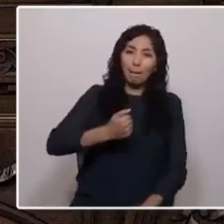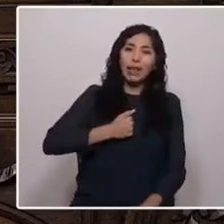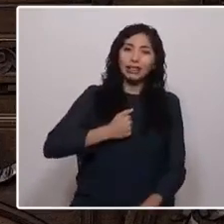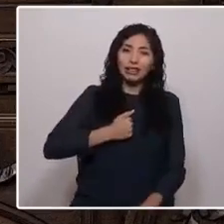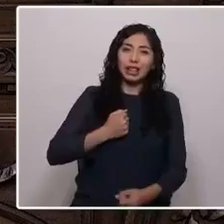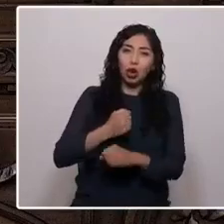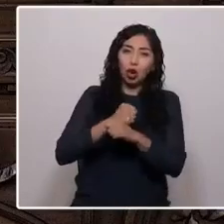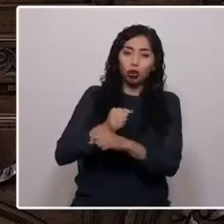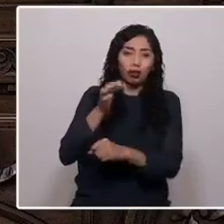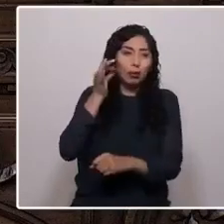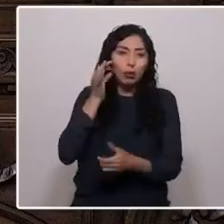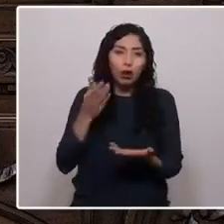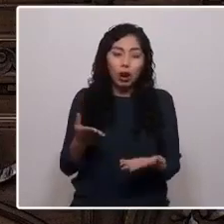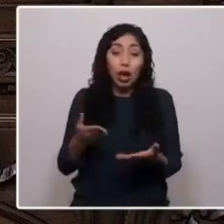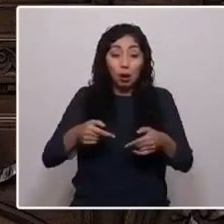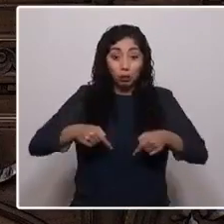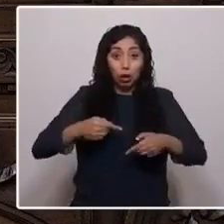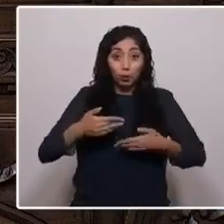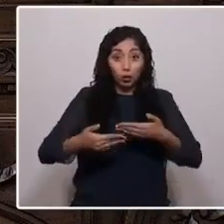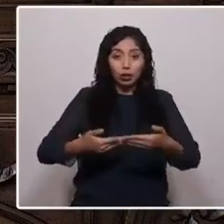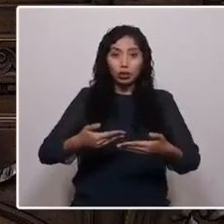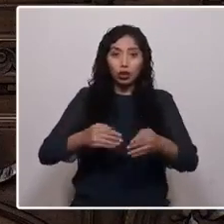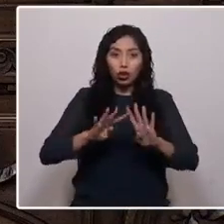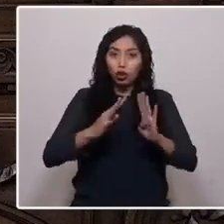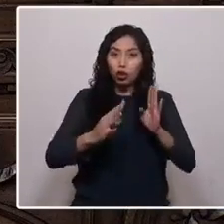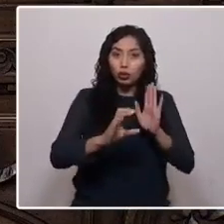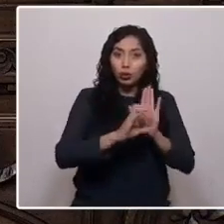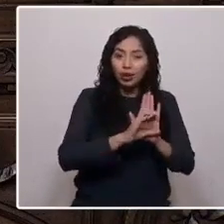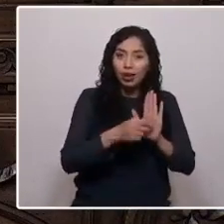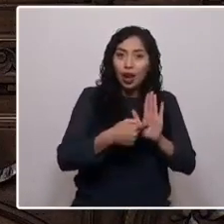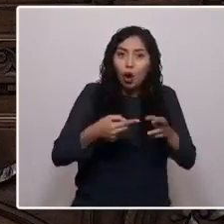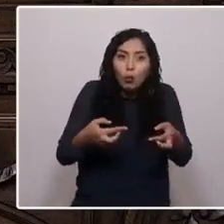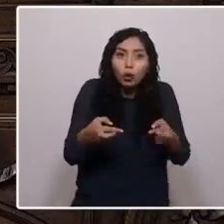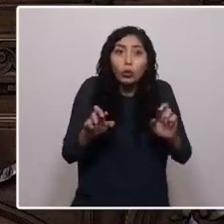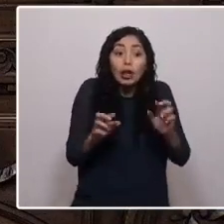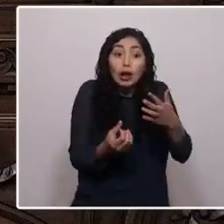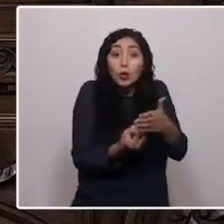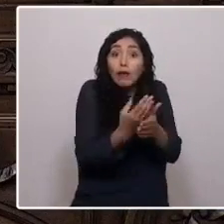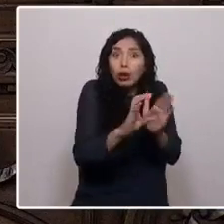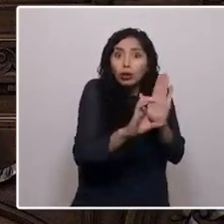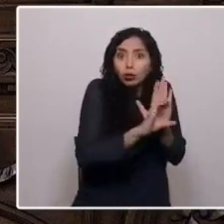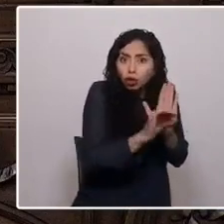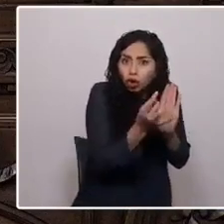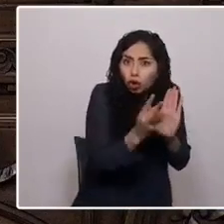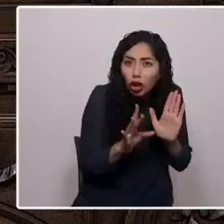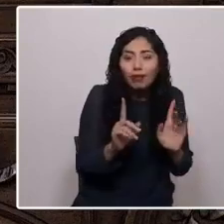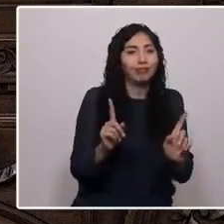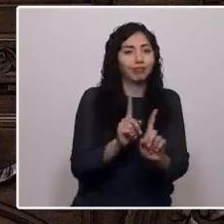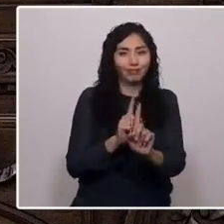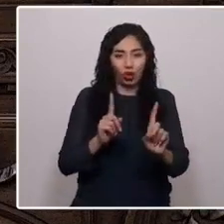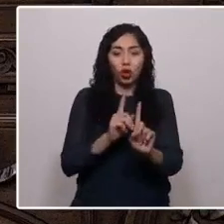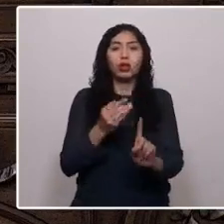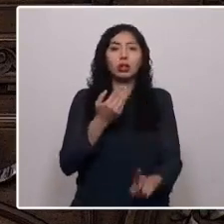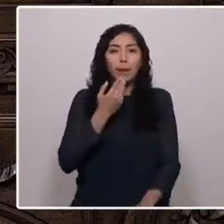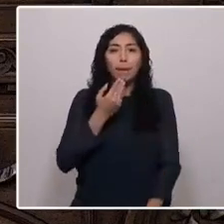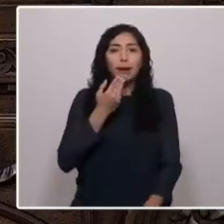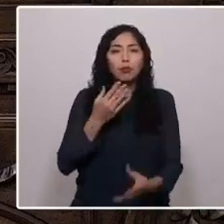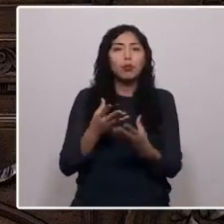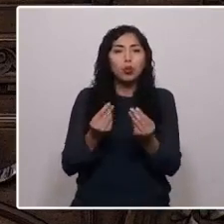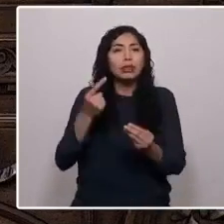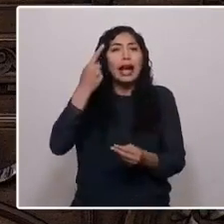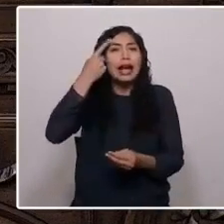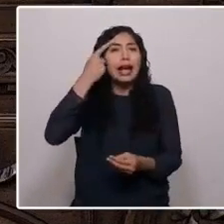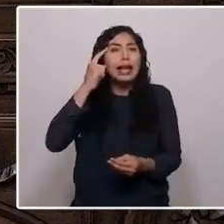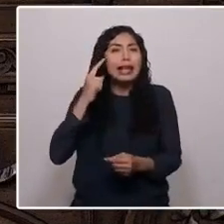eso, este proceso constituyente es una oportunidad no sólo para tener una nueva constitución, sino para reparar, para sanar ideas históricas,